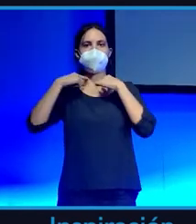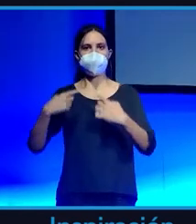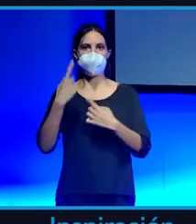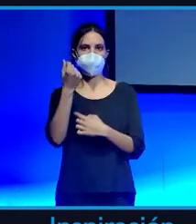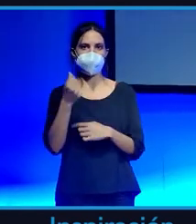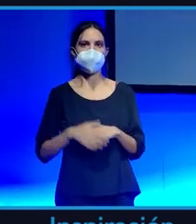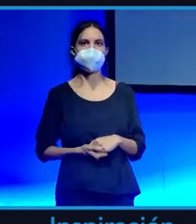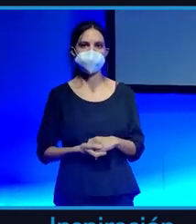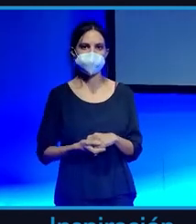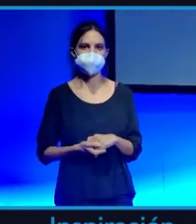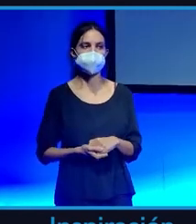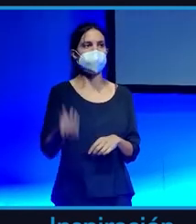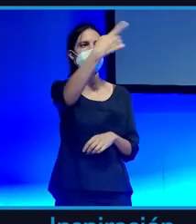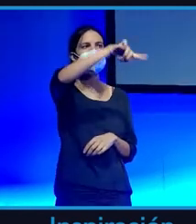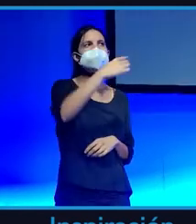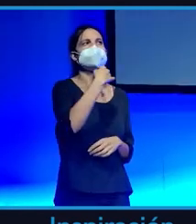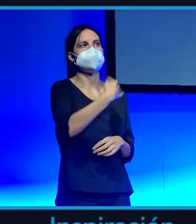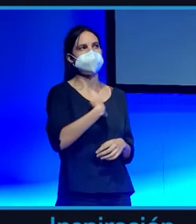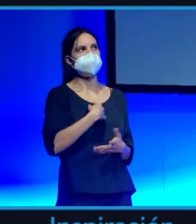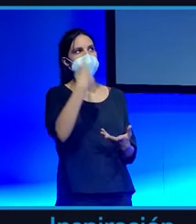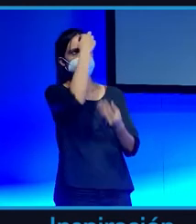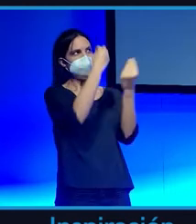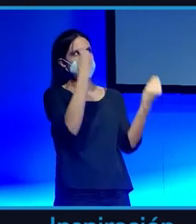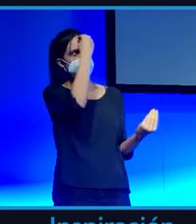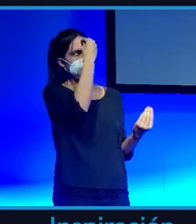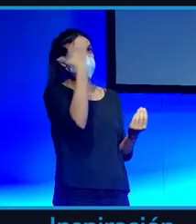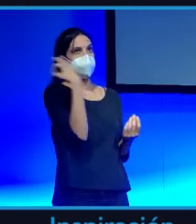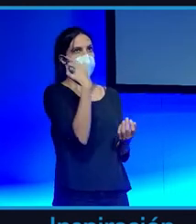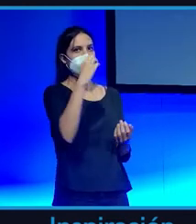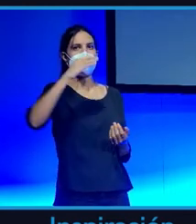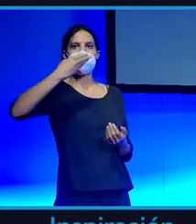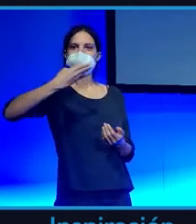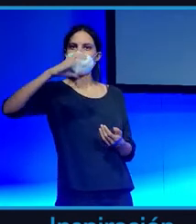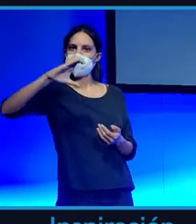Bueno, muchos me decís ya estáis ahí pensando bueno, pero entonces tenemos que invertir en bitcoin.